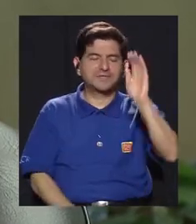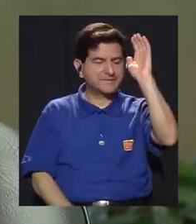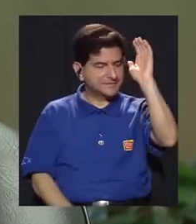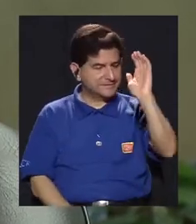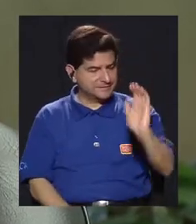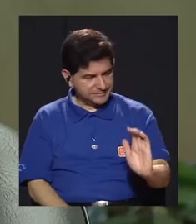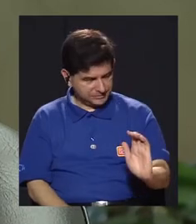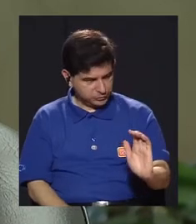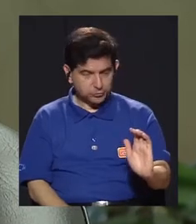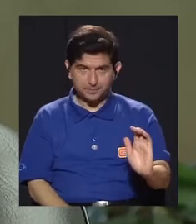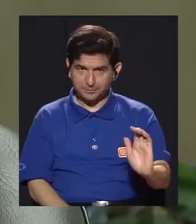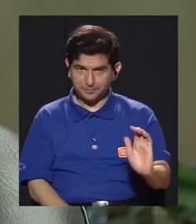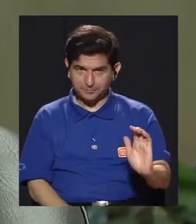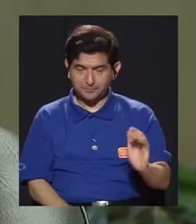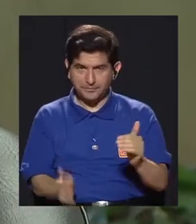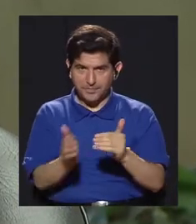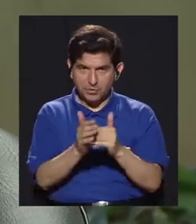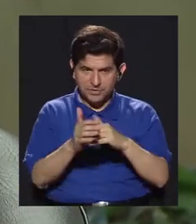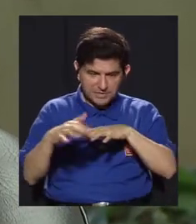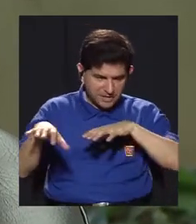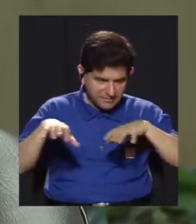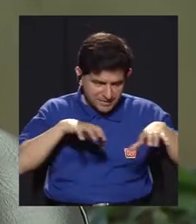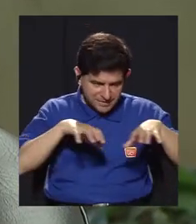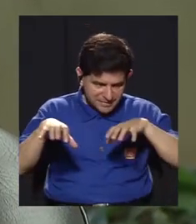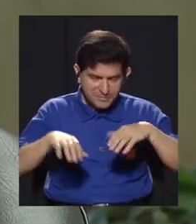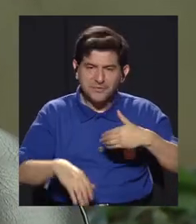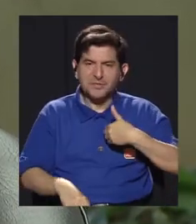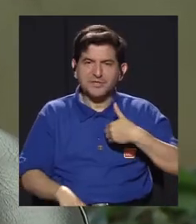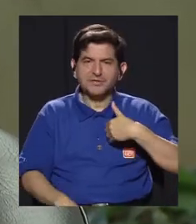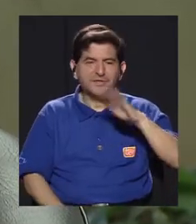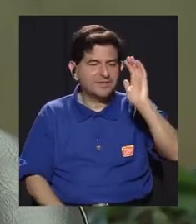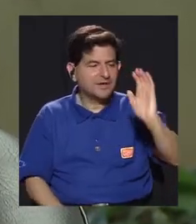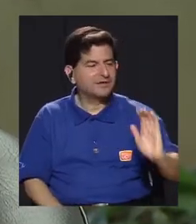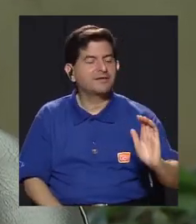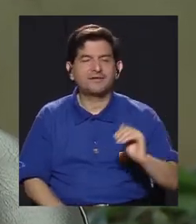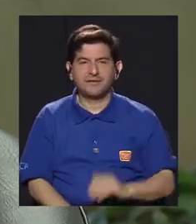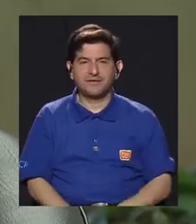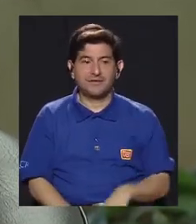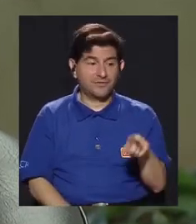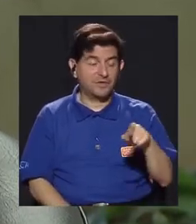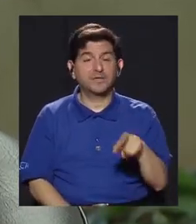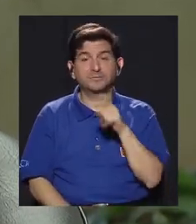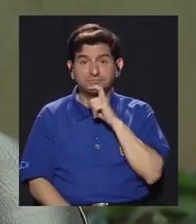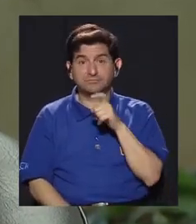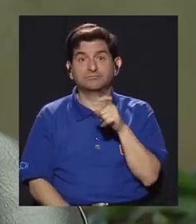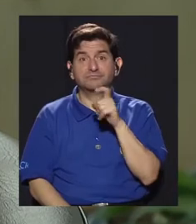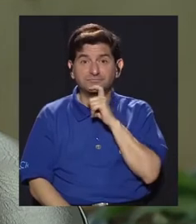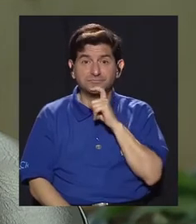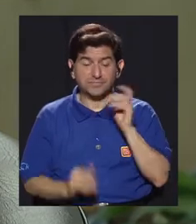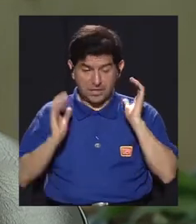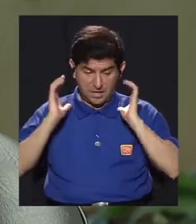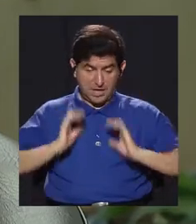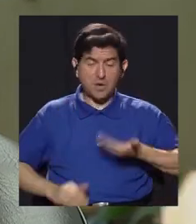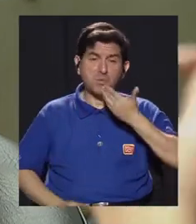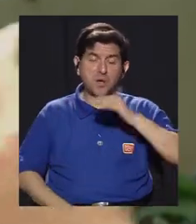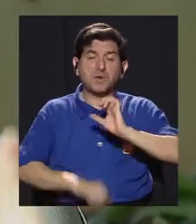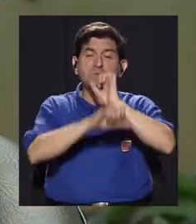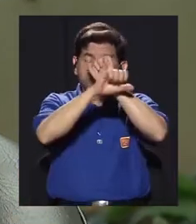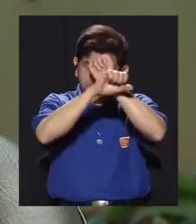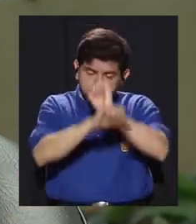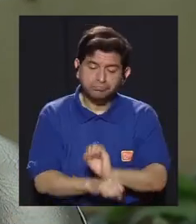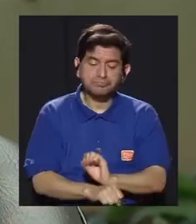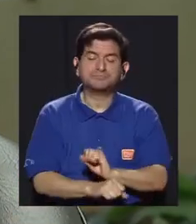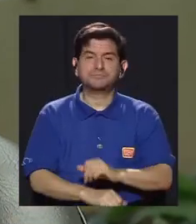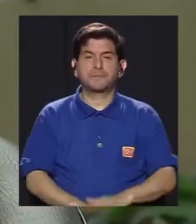a ser niños, volver al movimiento de niño. Entonces, eso lo que nos cuesta porque el cuerpo está mal